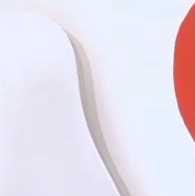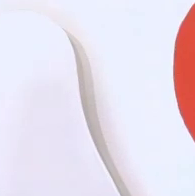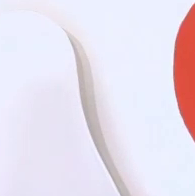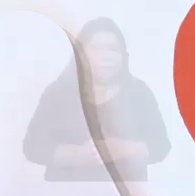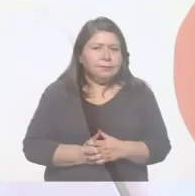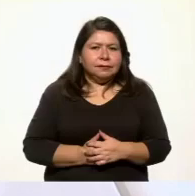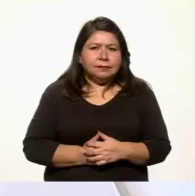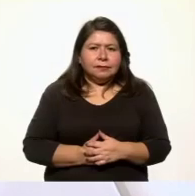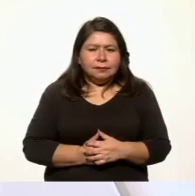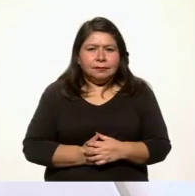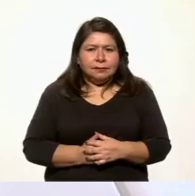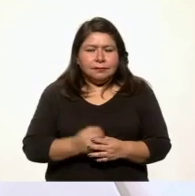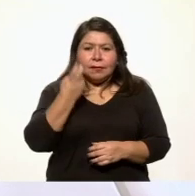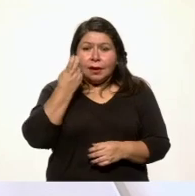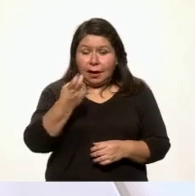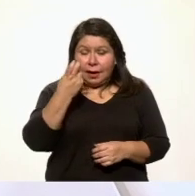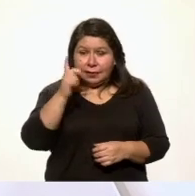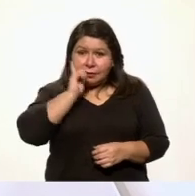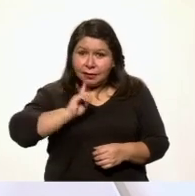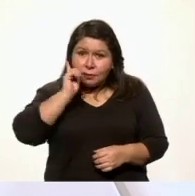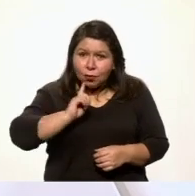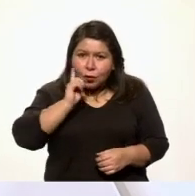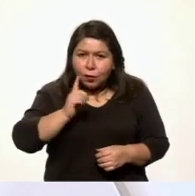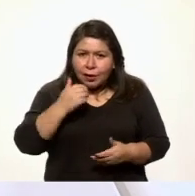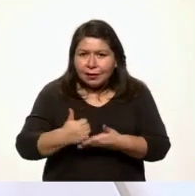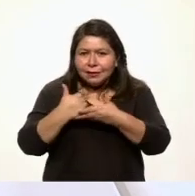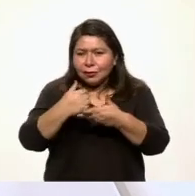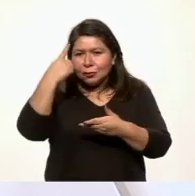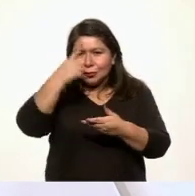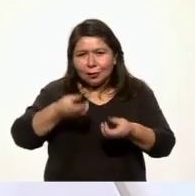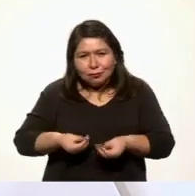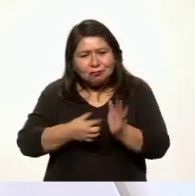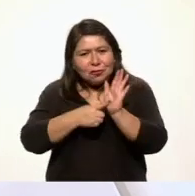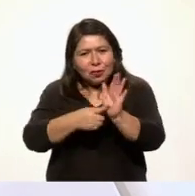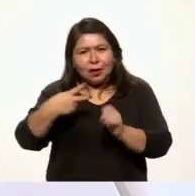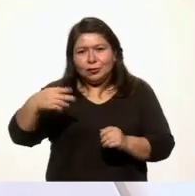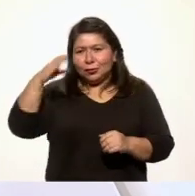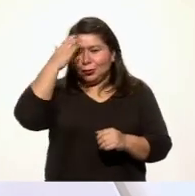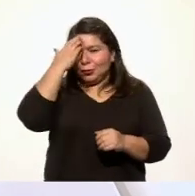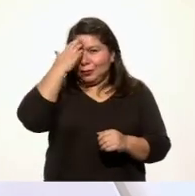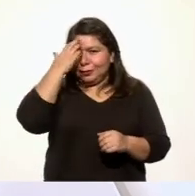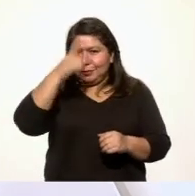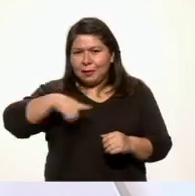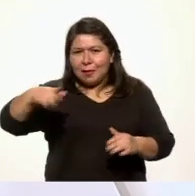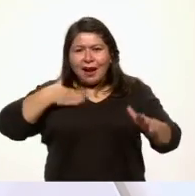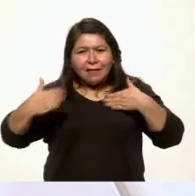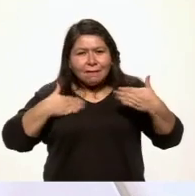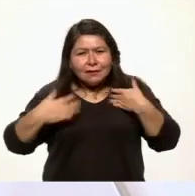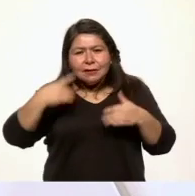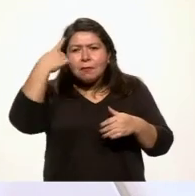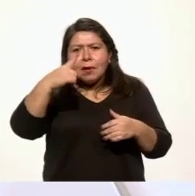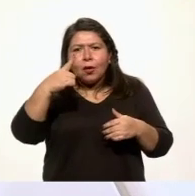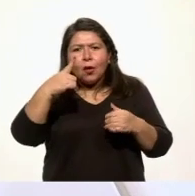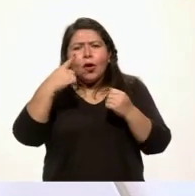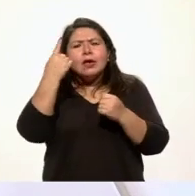Estas niñas aportan su esfuerzo y conocimientos para divertirse, pero sobre todo para motivar a